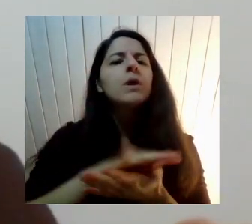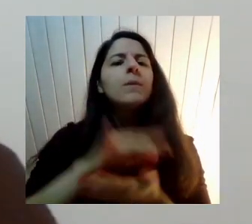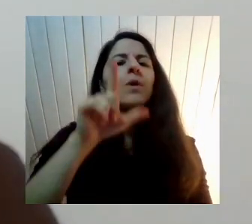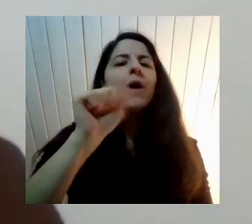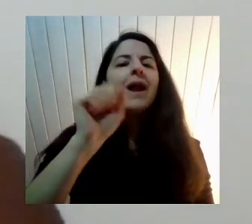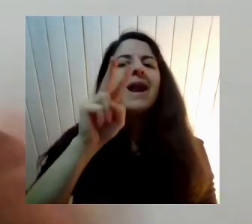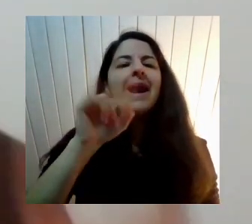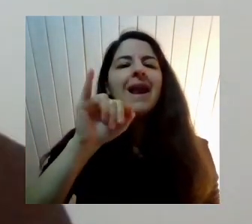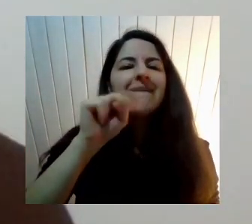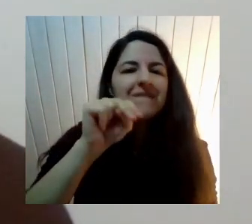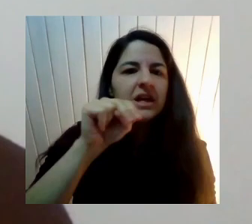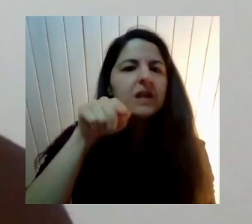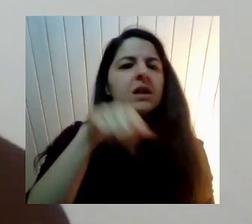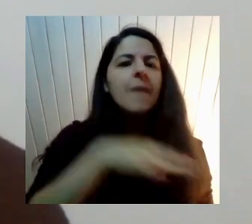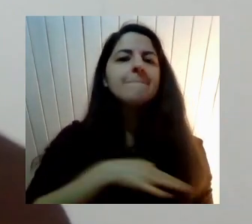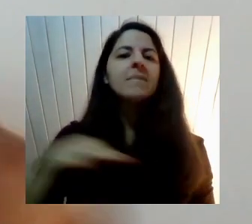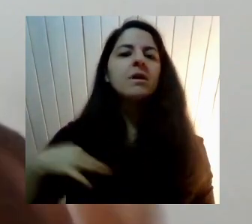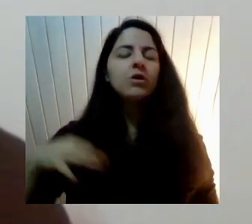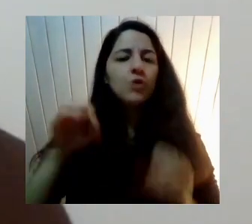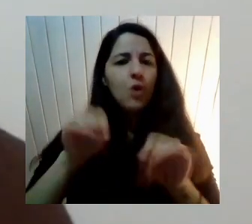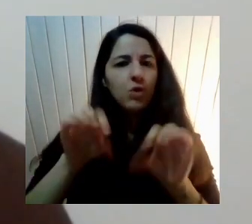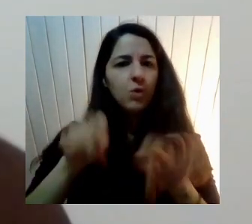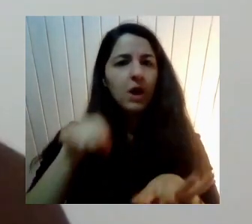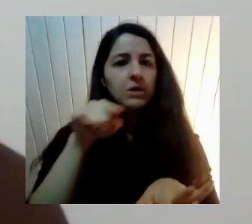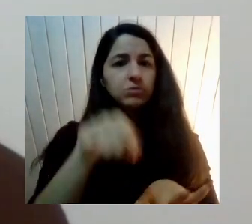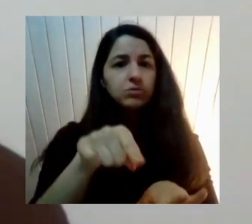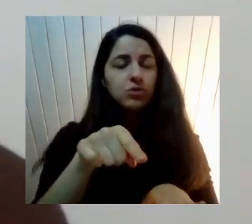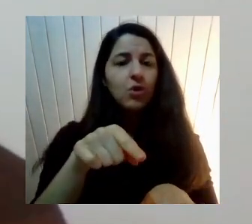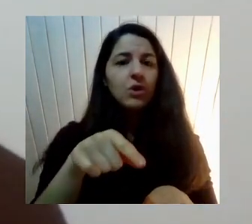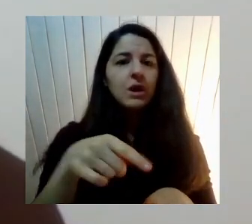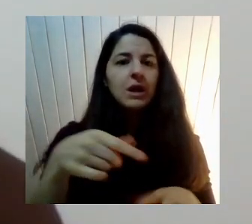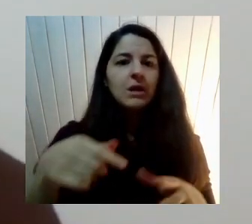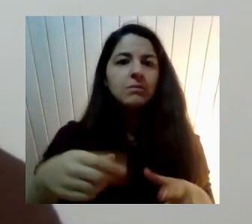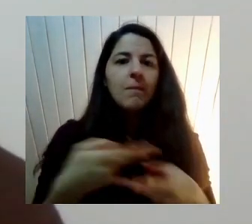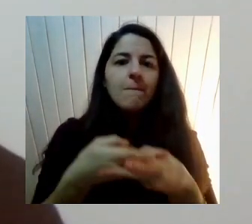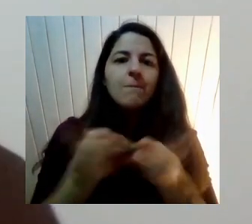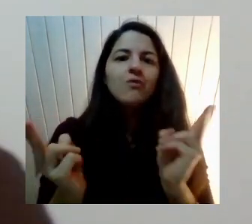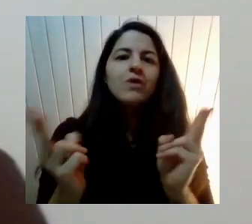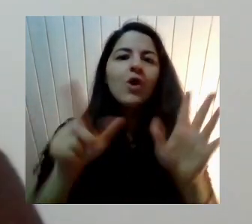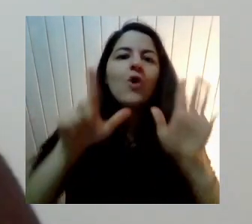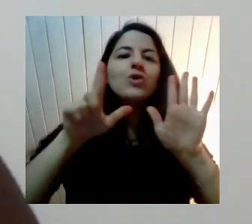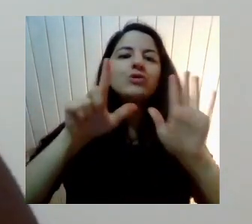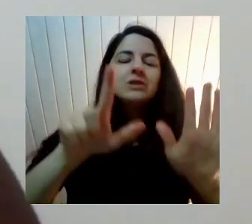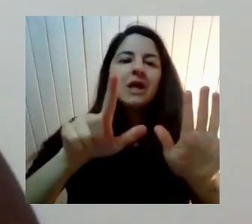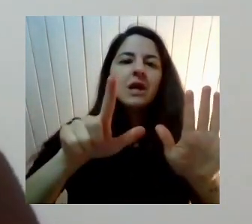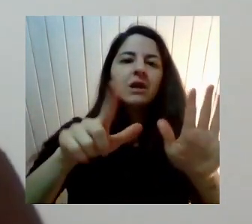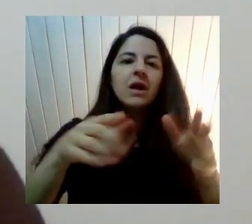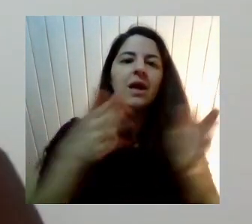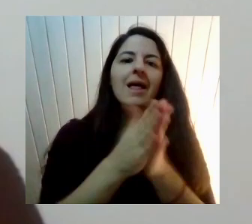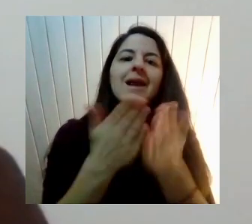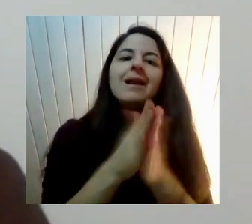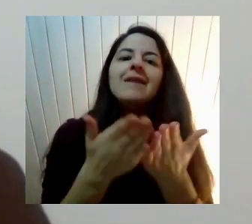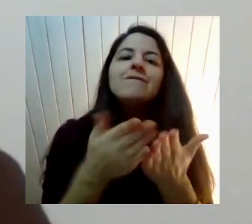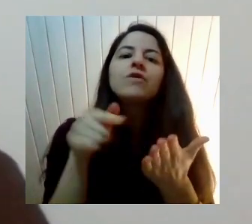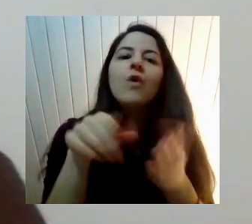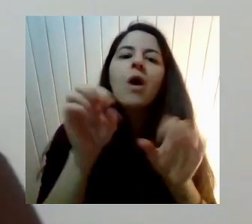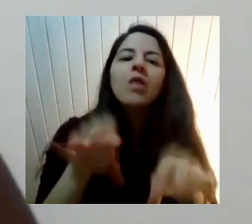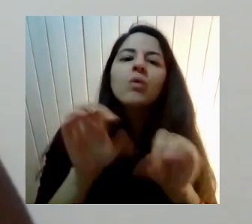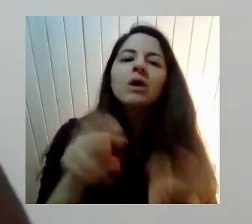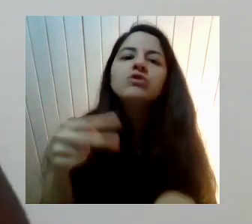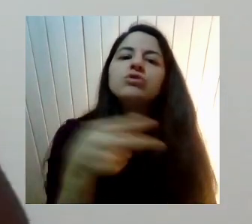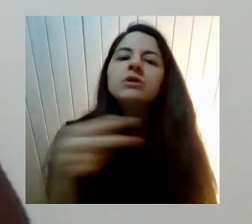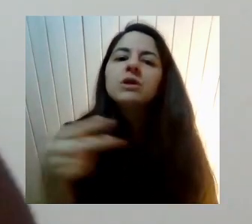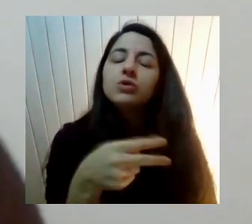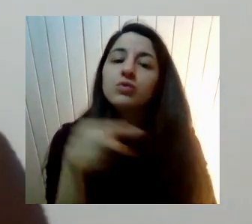sexual Y la mitad de ellos Decían que el método Anticonceptivo Era no tener relaciones sexuales Digamos La abstinencia Se presentaba Como un método